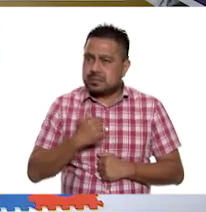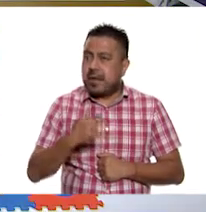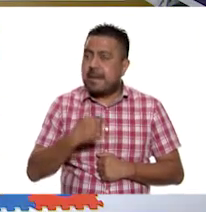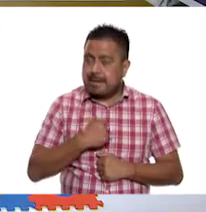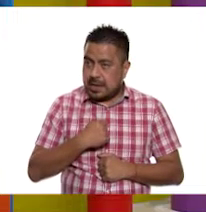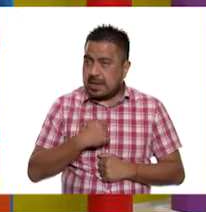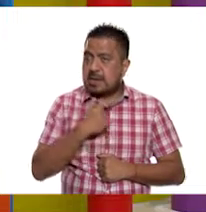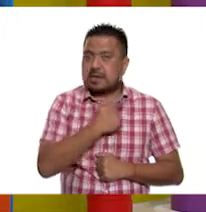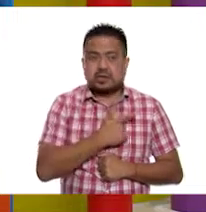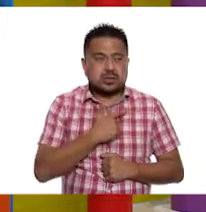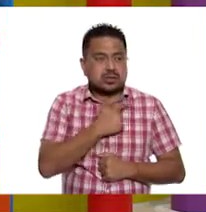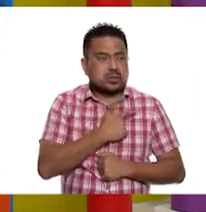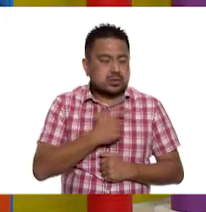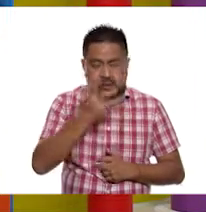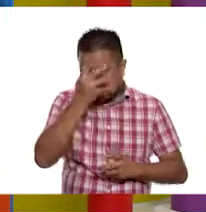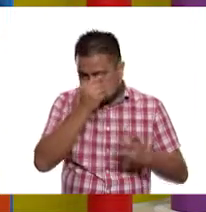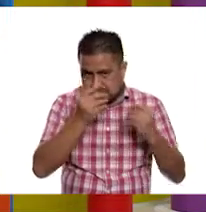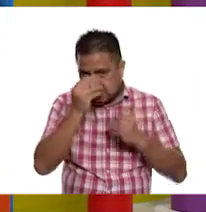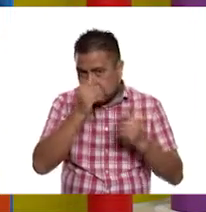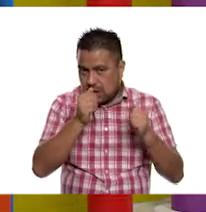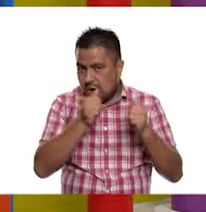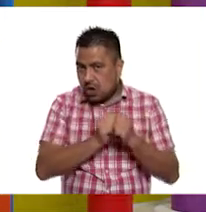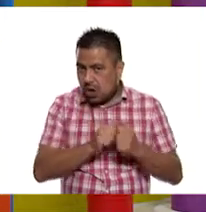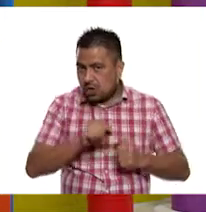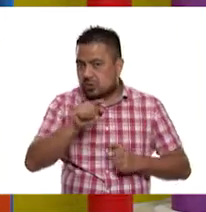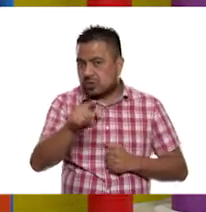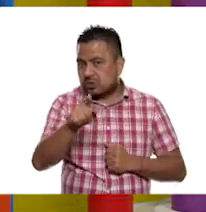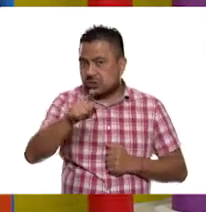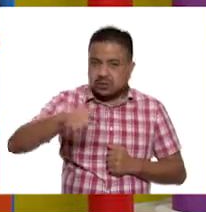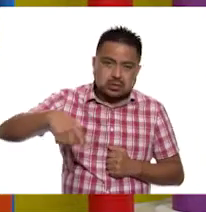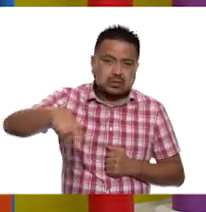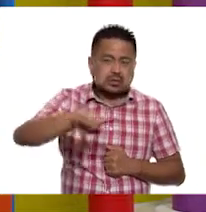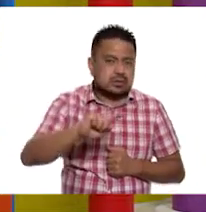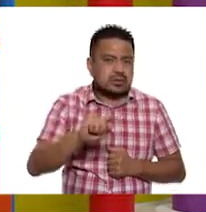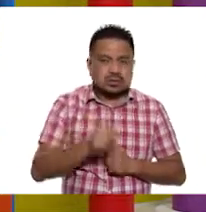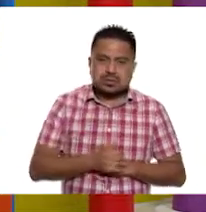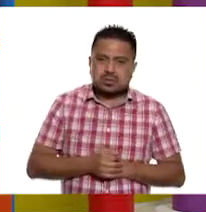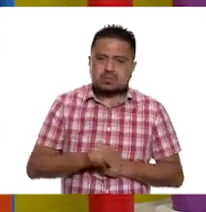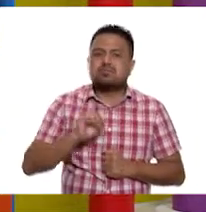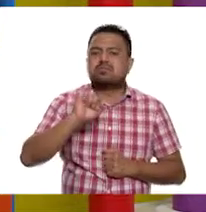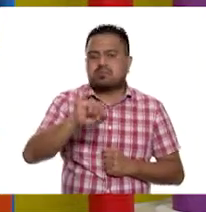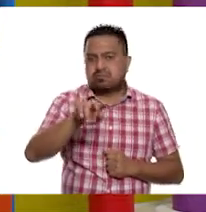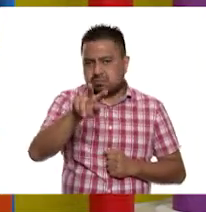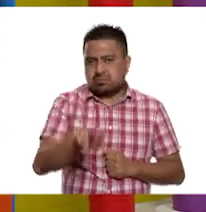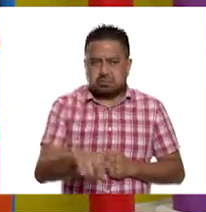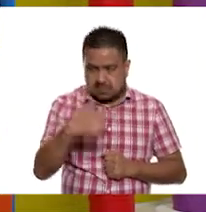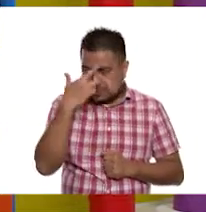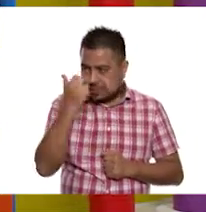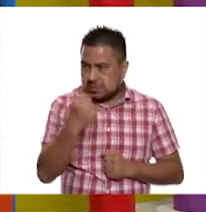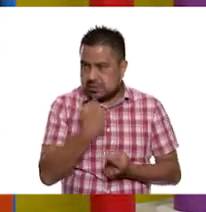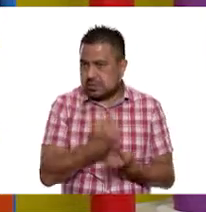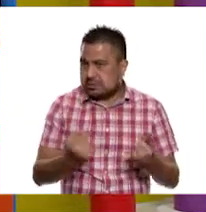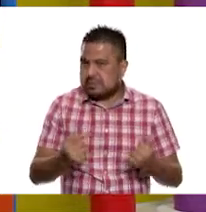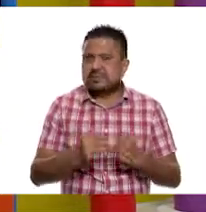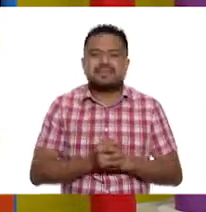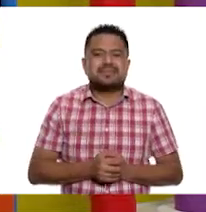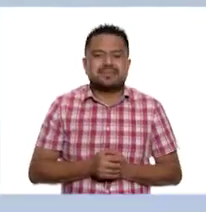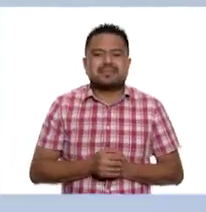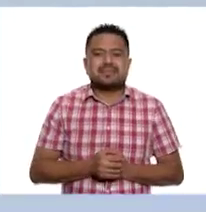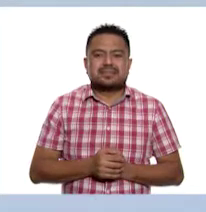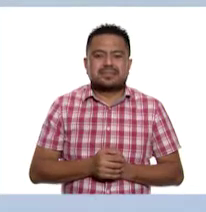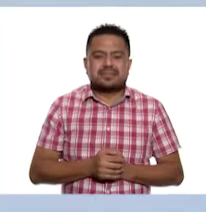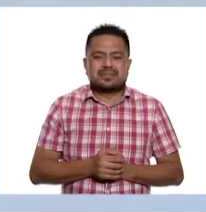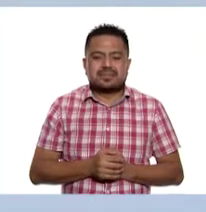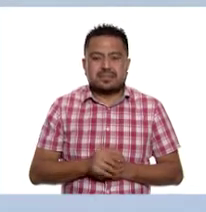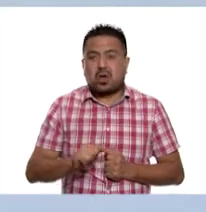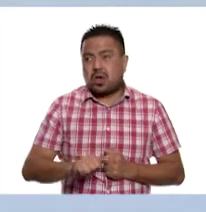aprender... Con... Ustedes. Ahí ya. Sí tienen razón, niños. Muy bien. ¿Ya